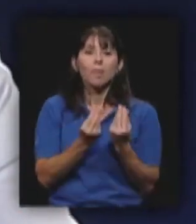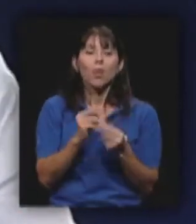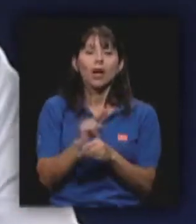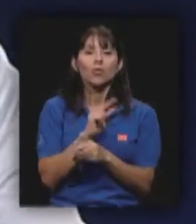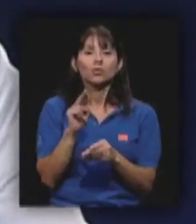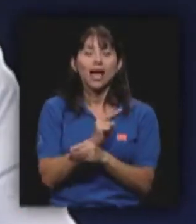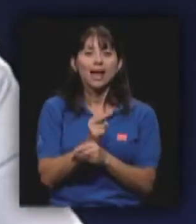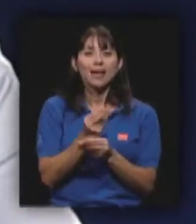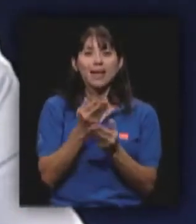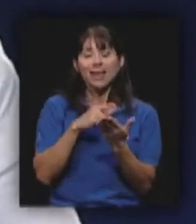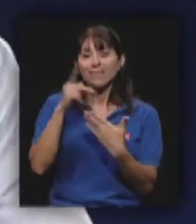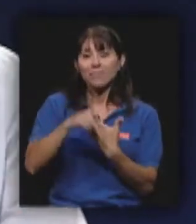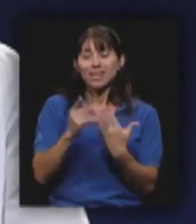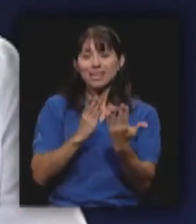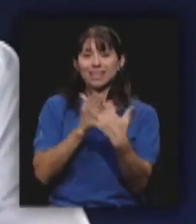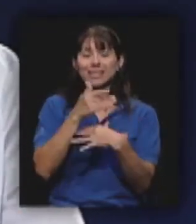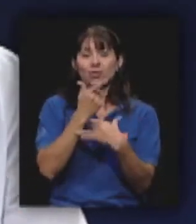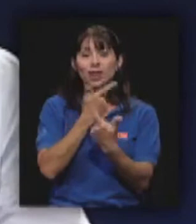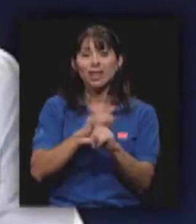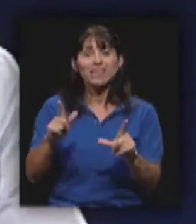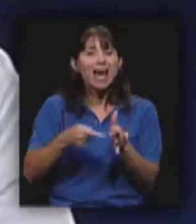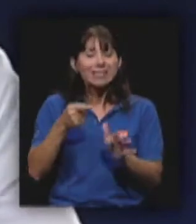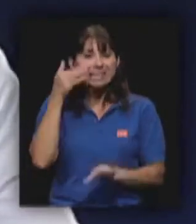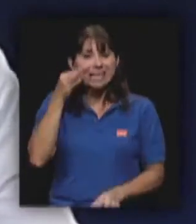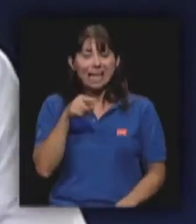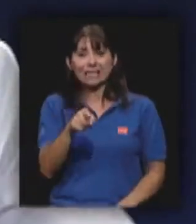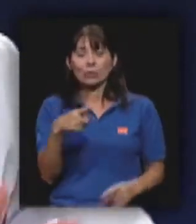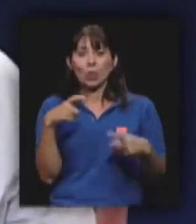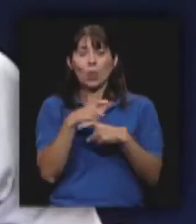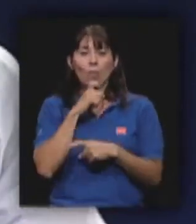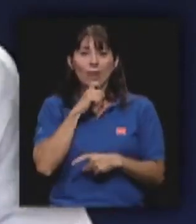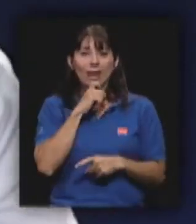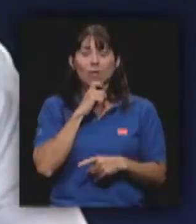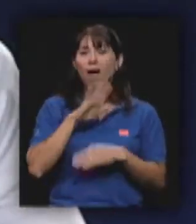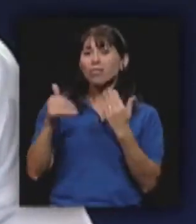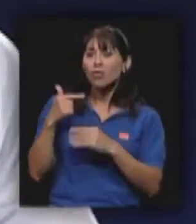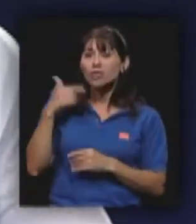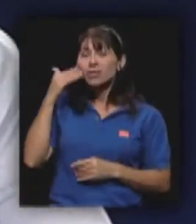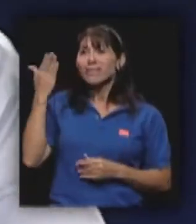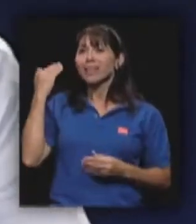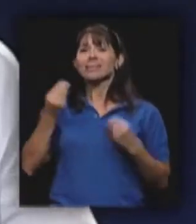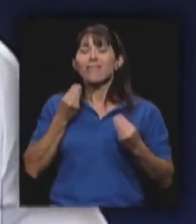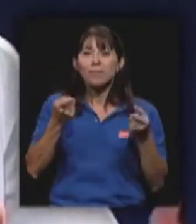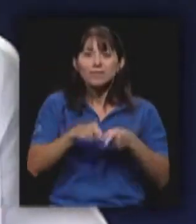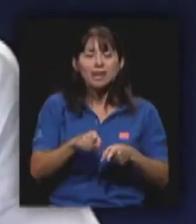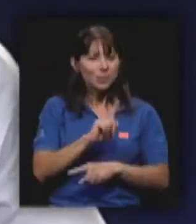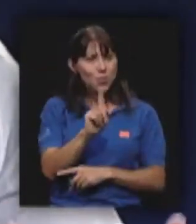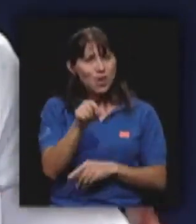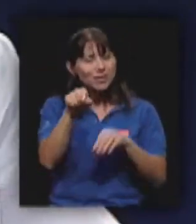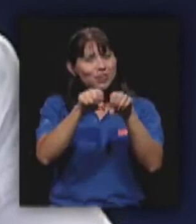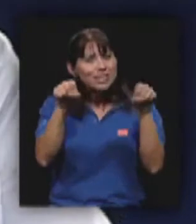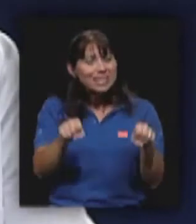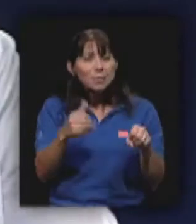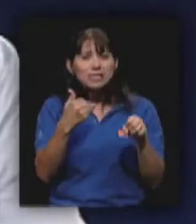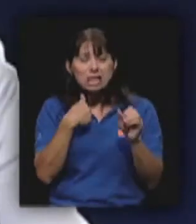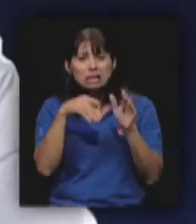herramientas de acceso libre, que muchas veces se piensa que son complejas o que todo lo que yo tenía y sabía... Son sistemas donde hay tutoriales, hay toda